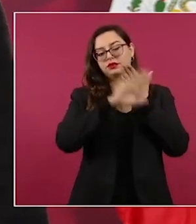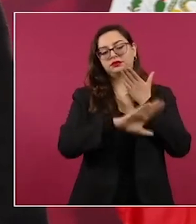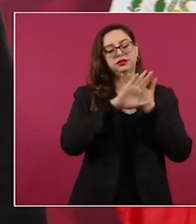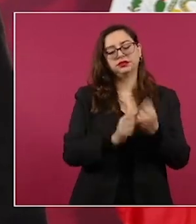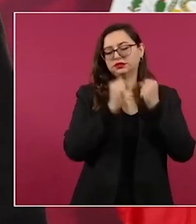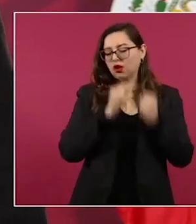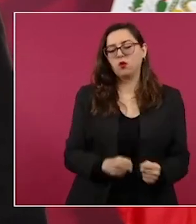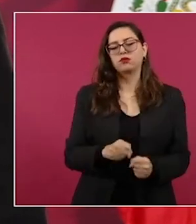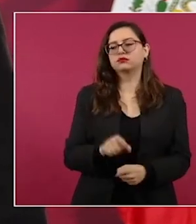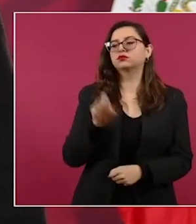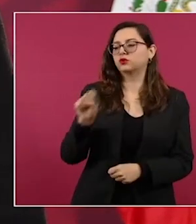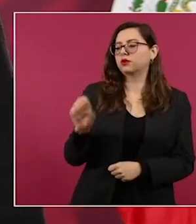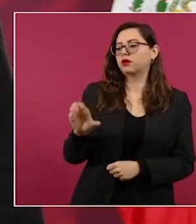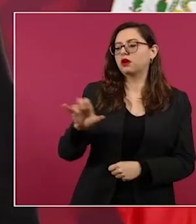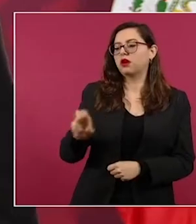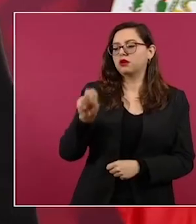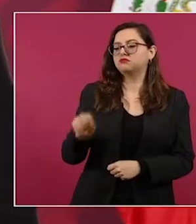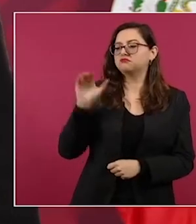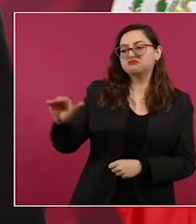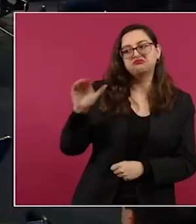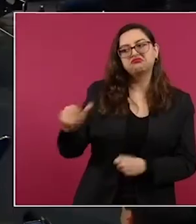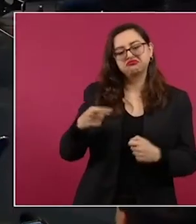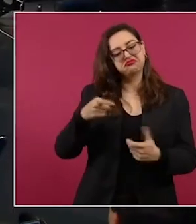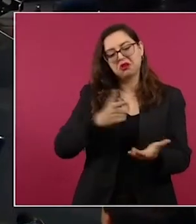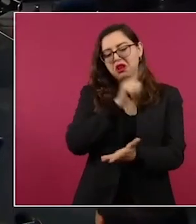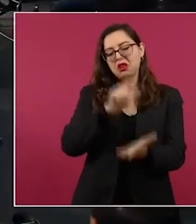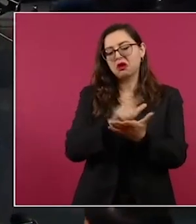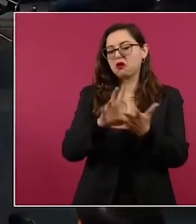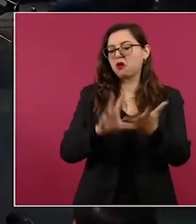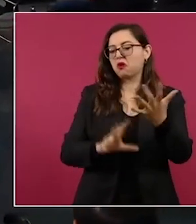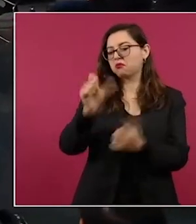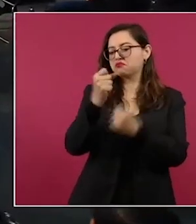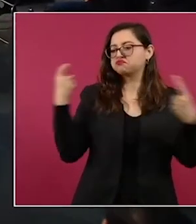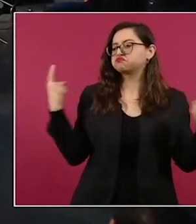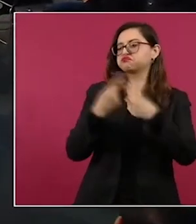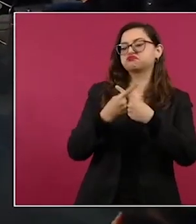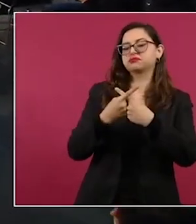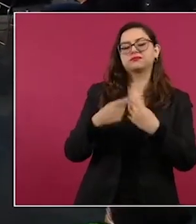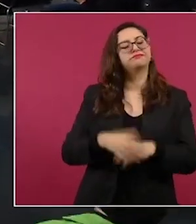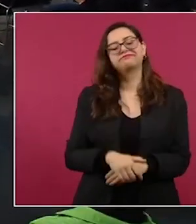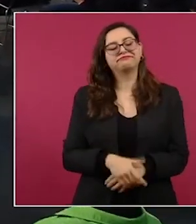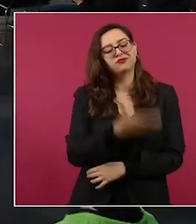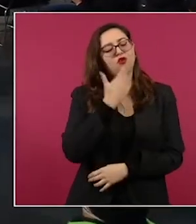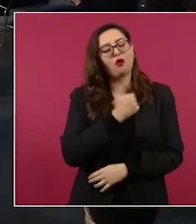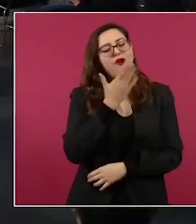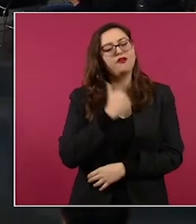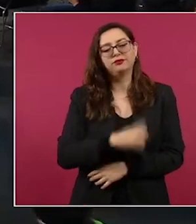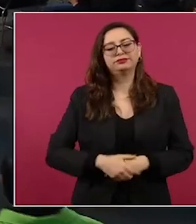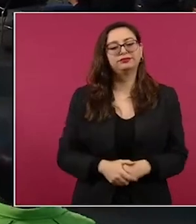inconstitucional, pero no hay, porque esa es tu pregunta, nada inconstitucional.